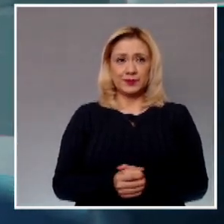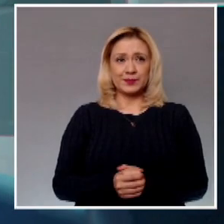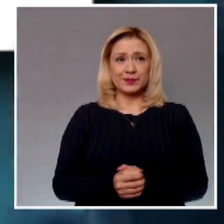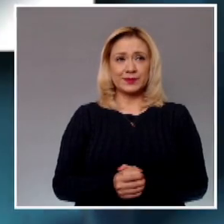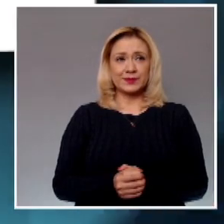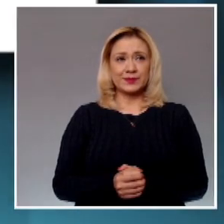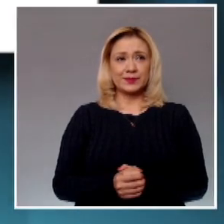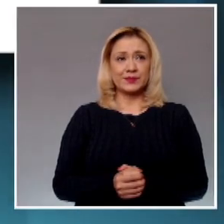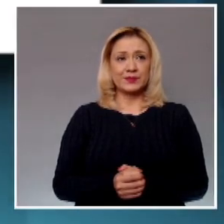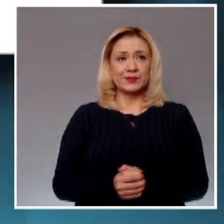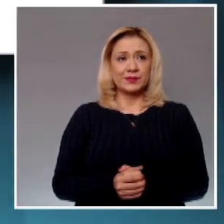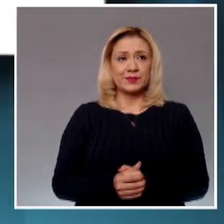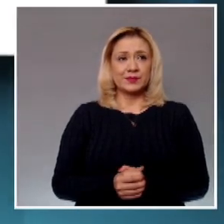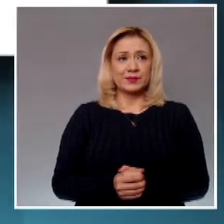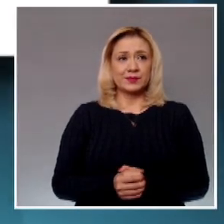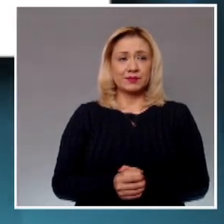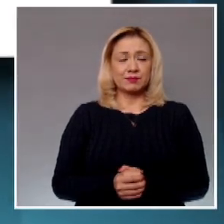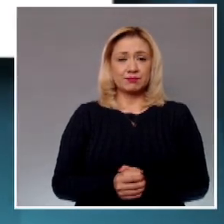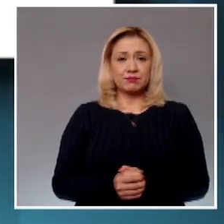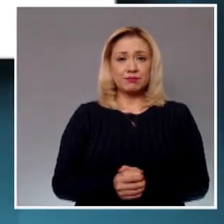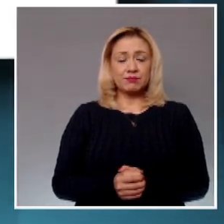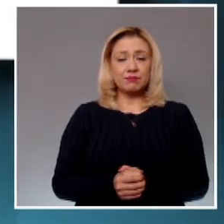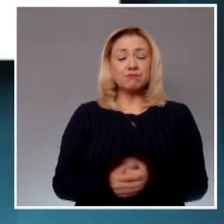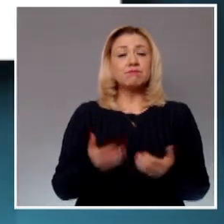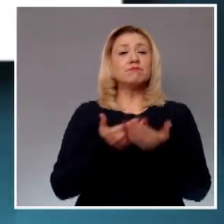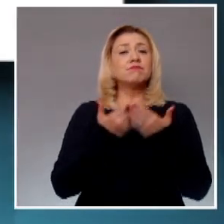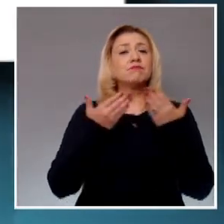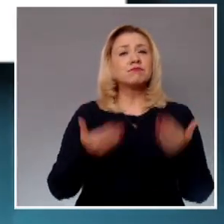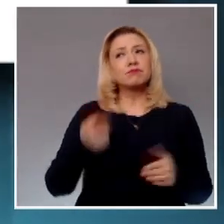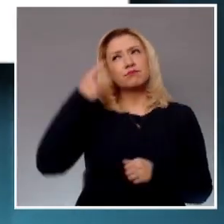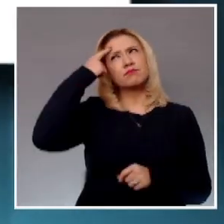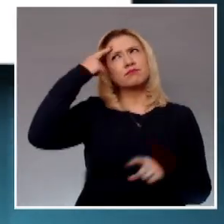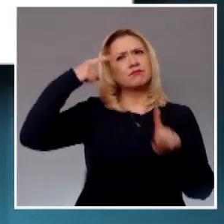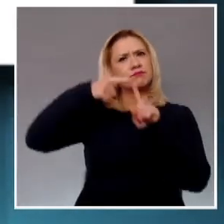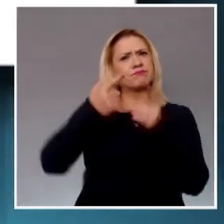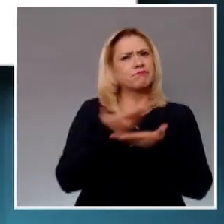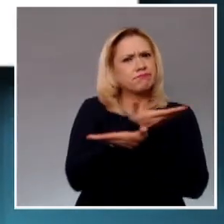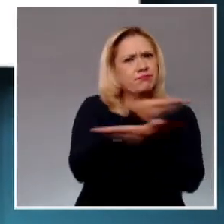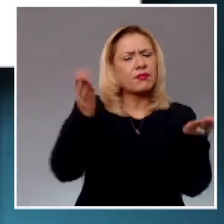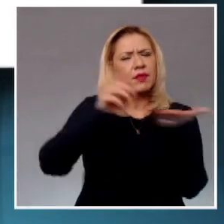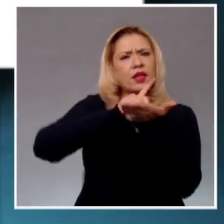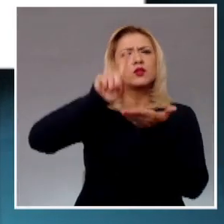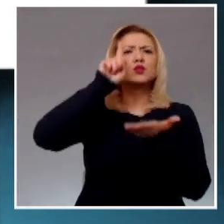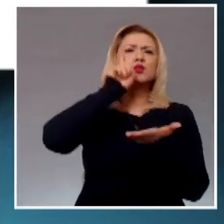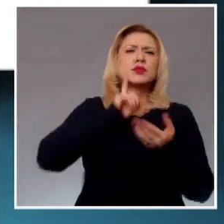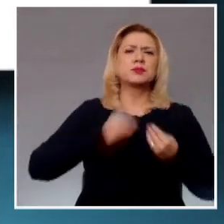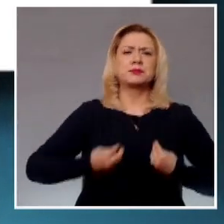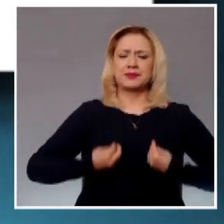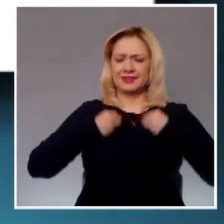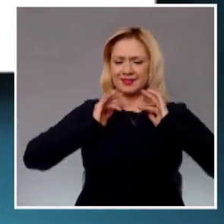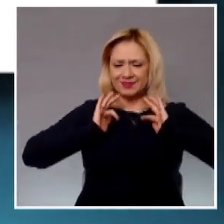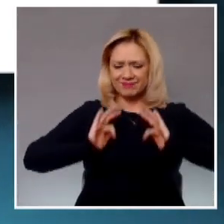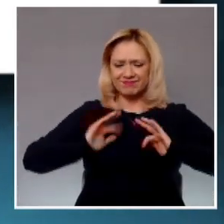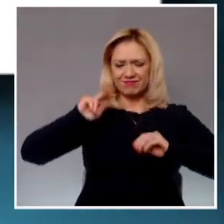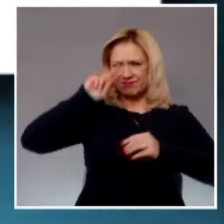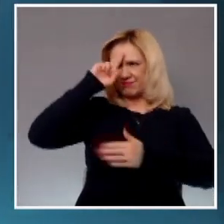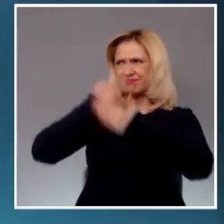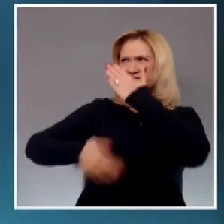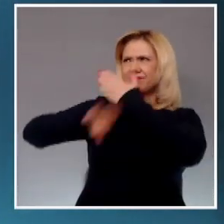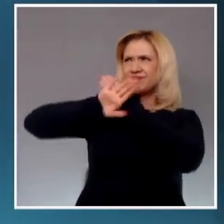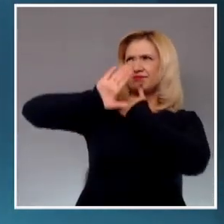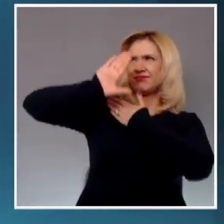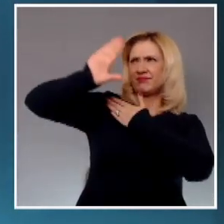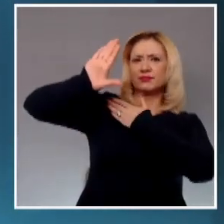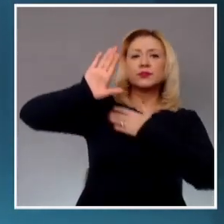con el fin de garantizar el derecho de las mujeres a una vida libre de violencia los juzgados civil 57